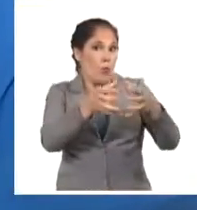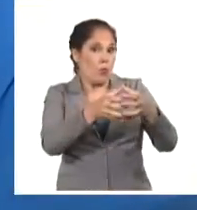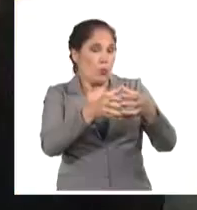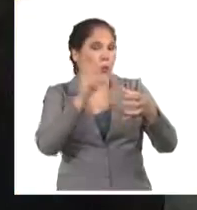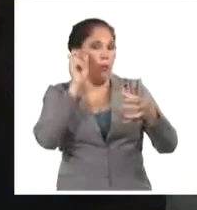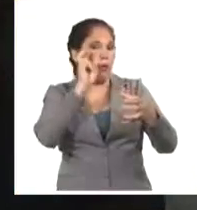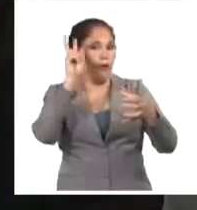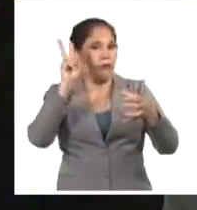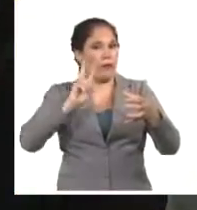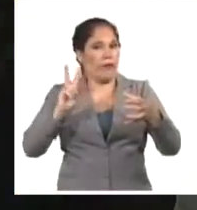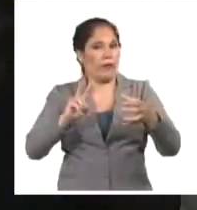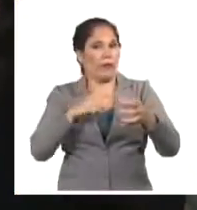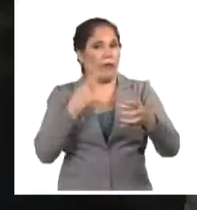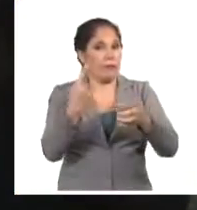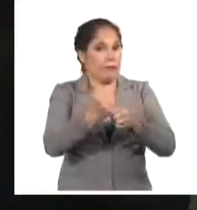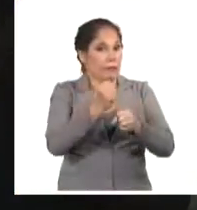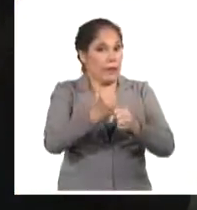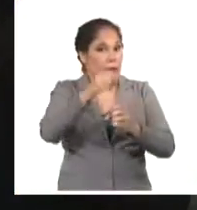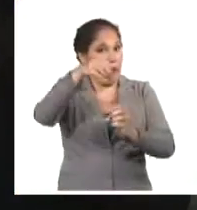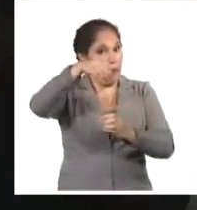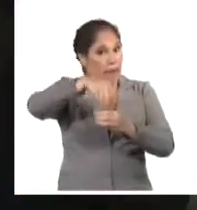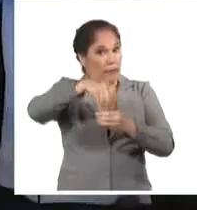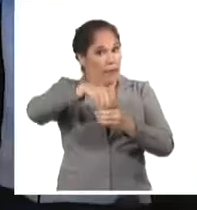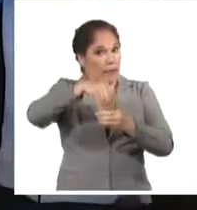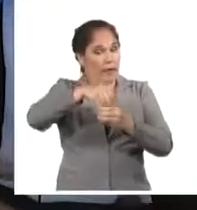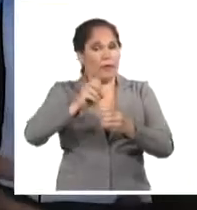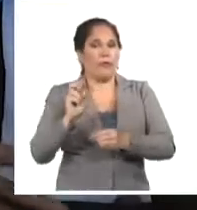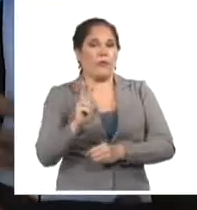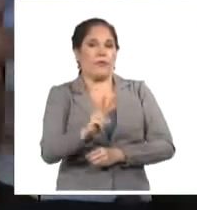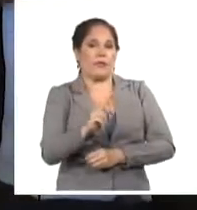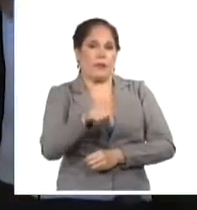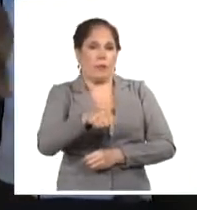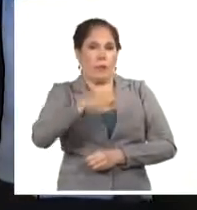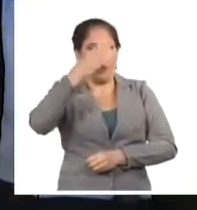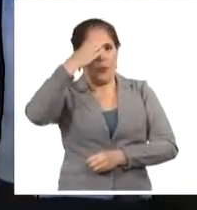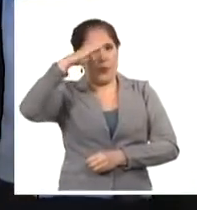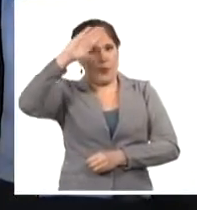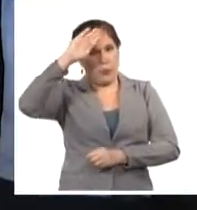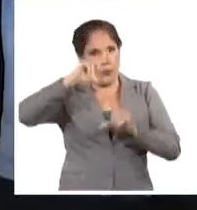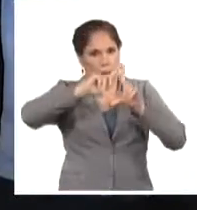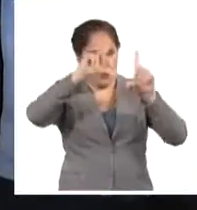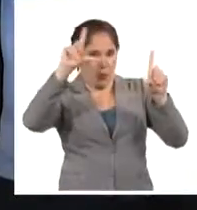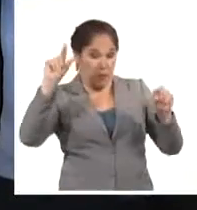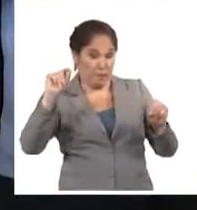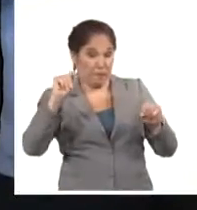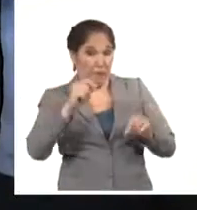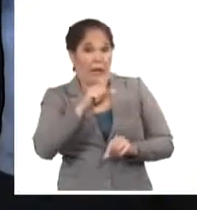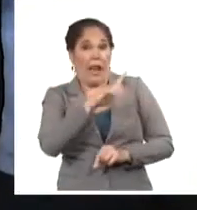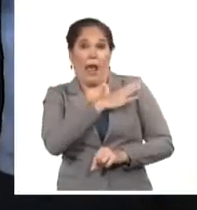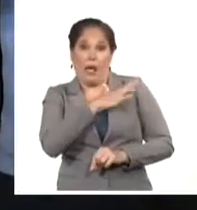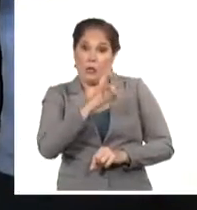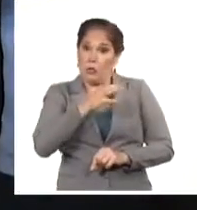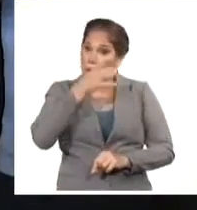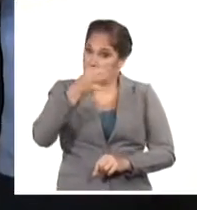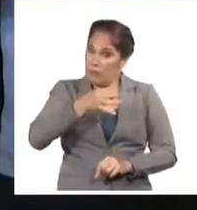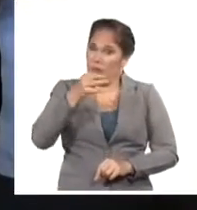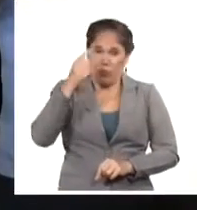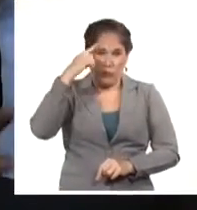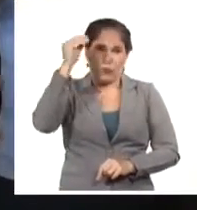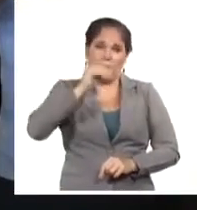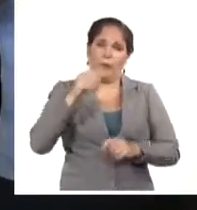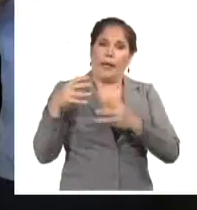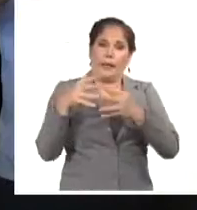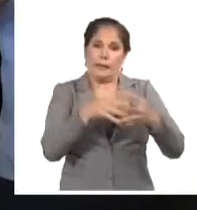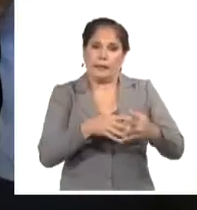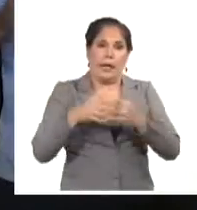Confederación General del Trabajo de Vietnam que visitan a Cuba. Lazo resaltó el constante asedio de Estados Unidos